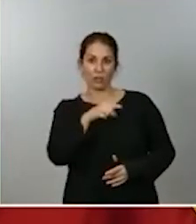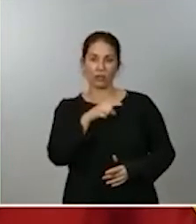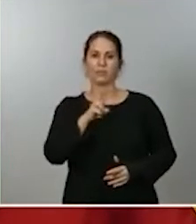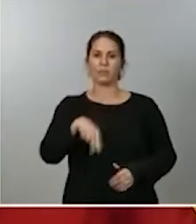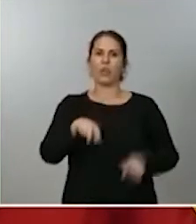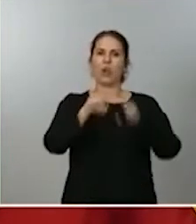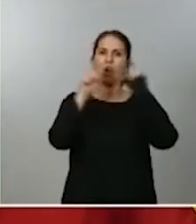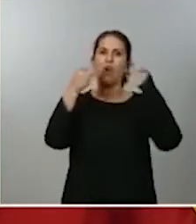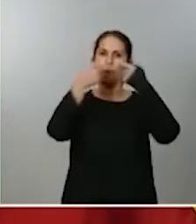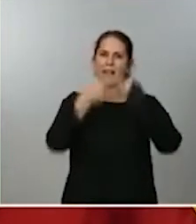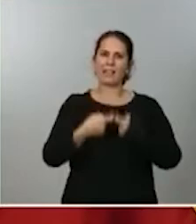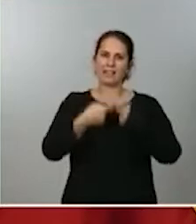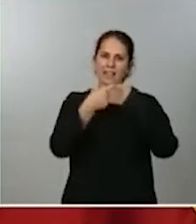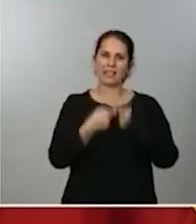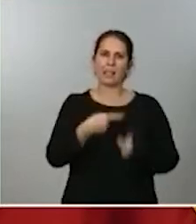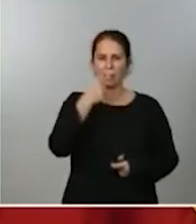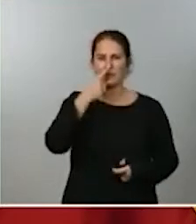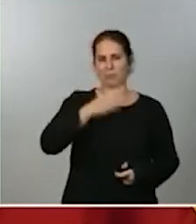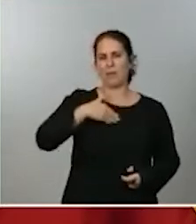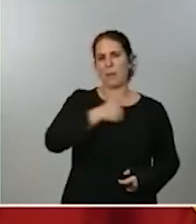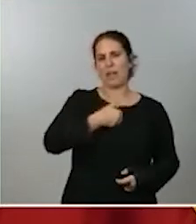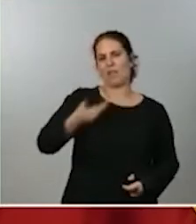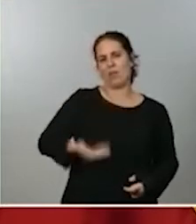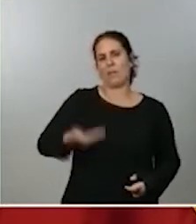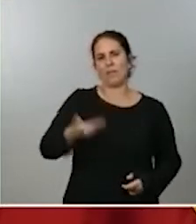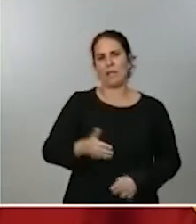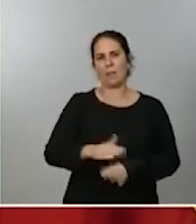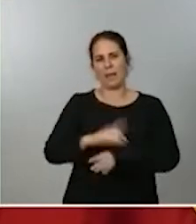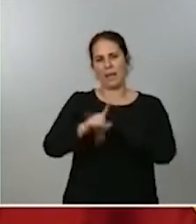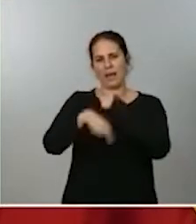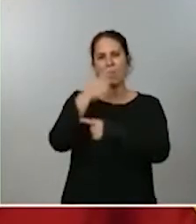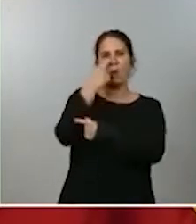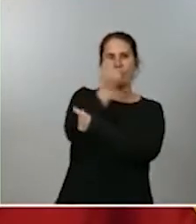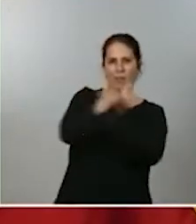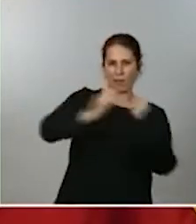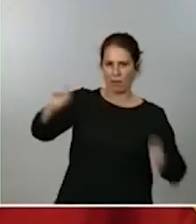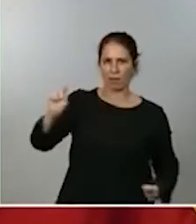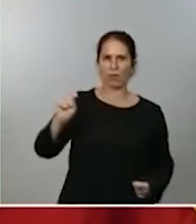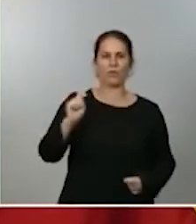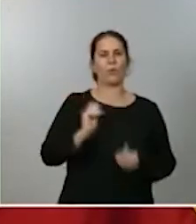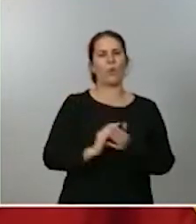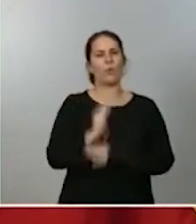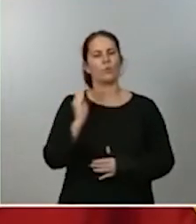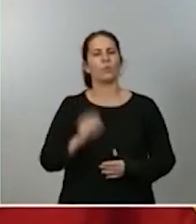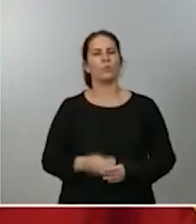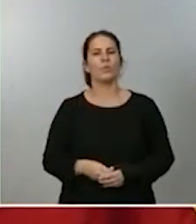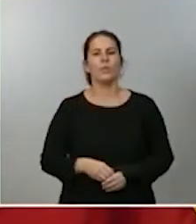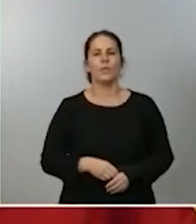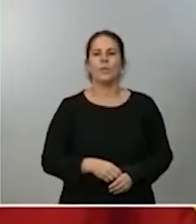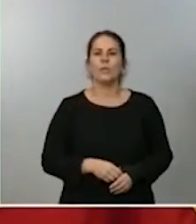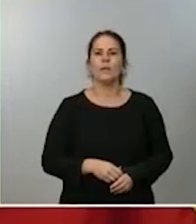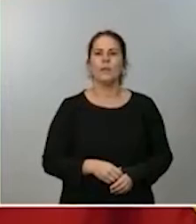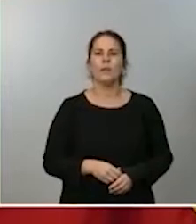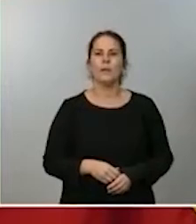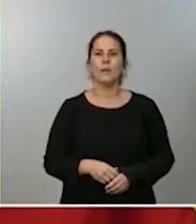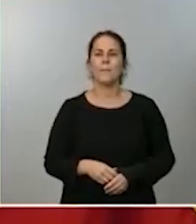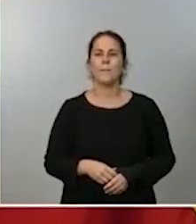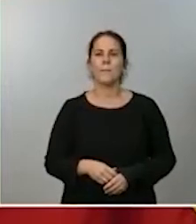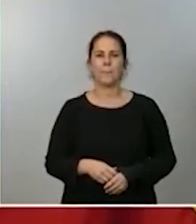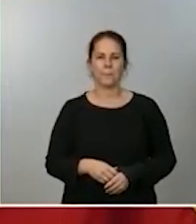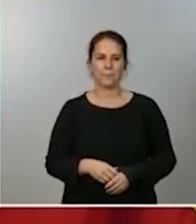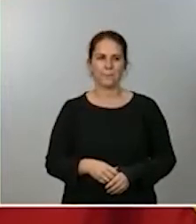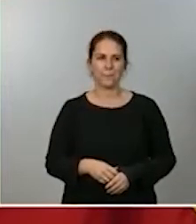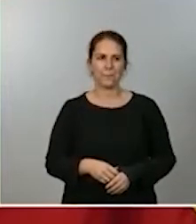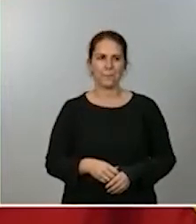juegan ese papel fundamental de cara a la comercialización de los productos por tanto en el decreto ley del mes de